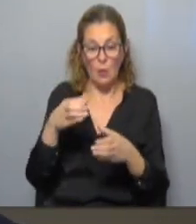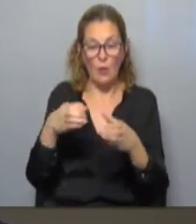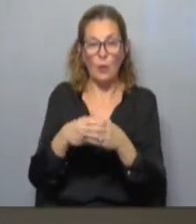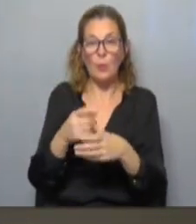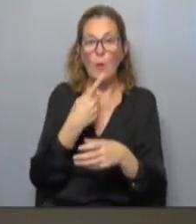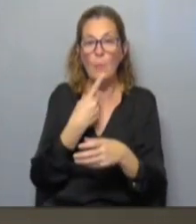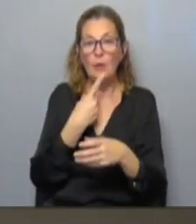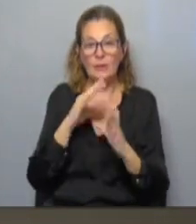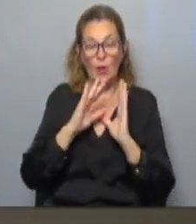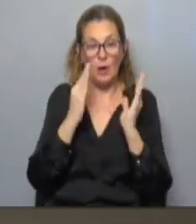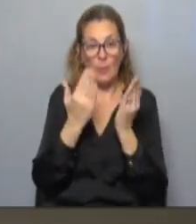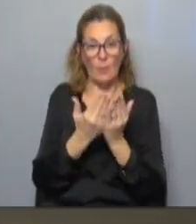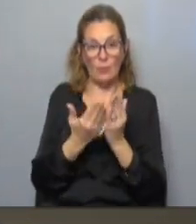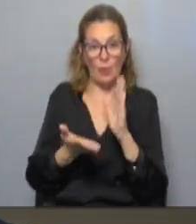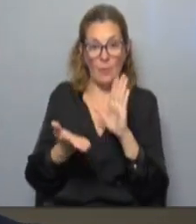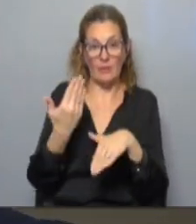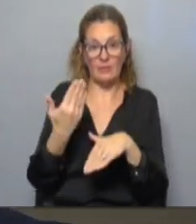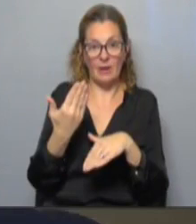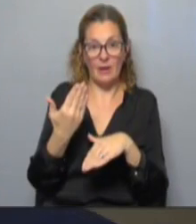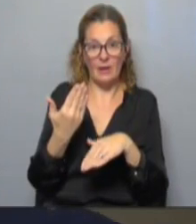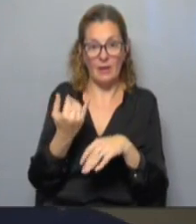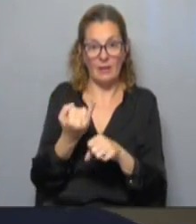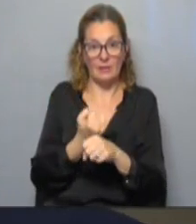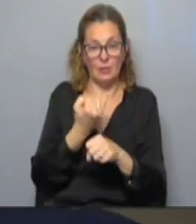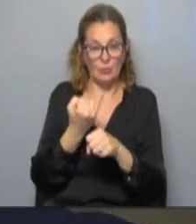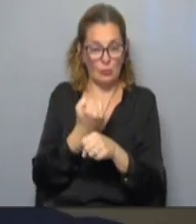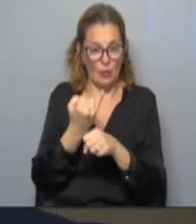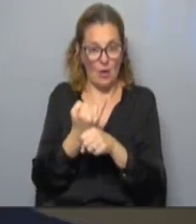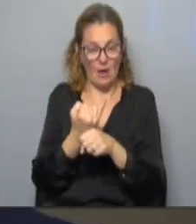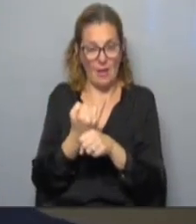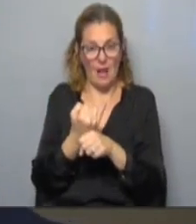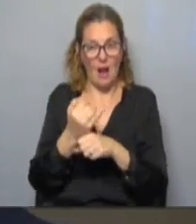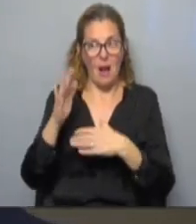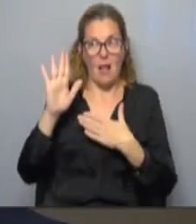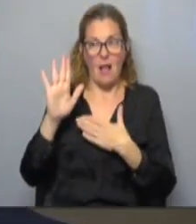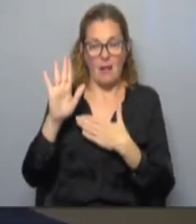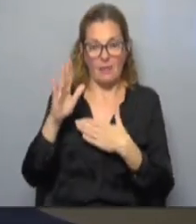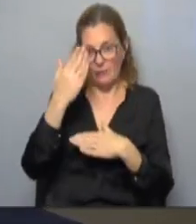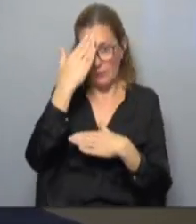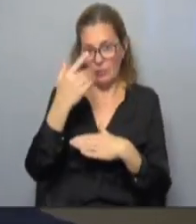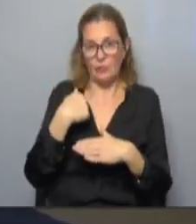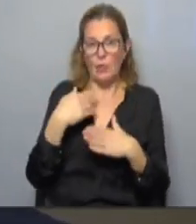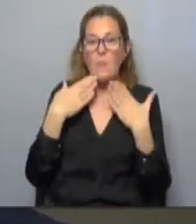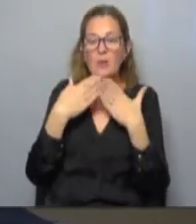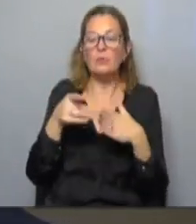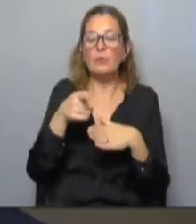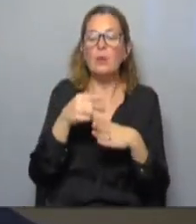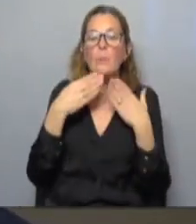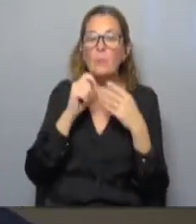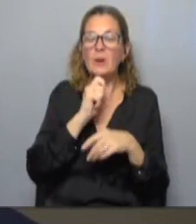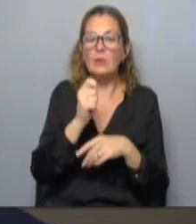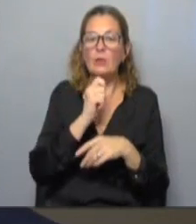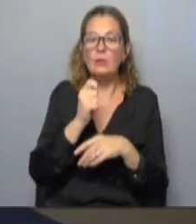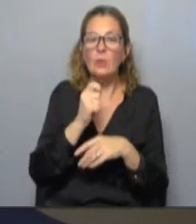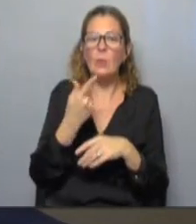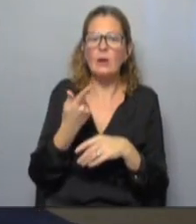políticos en el mundo con mayor lealtad institucional que el Frente Amplio. Entonces yo les preguntaría a ustedes que son periodistas, ¿cuál es el